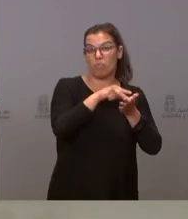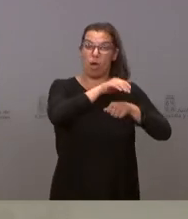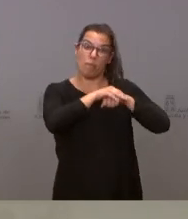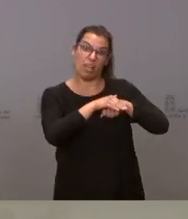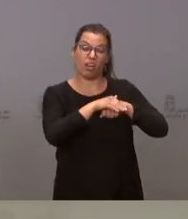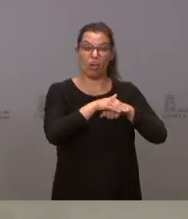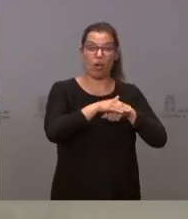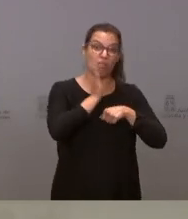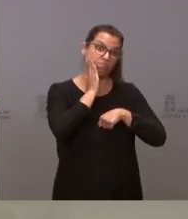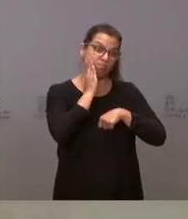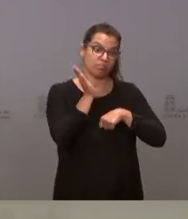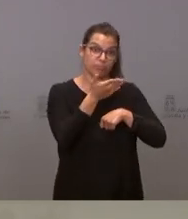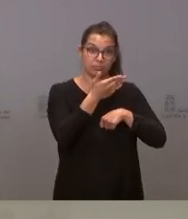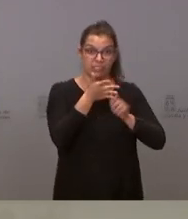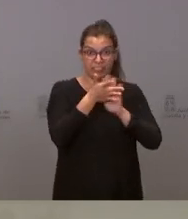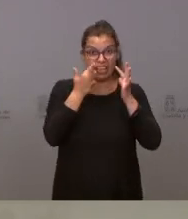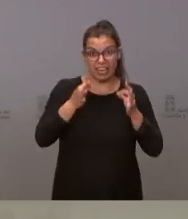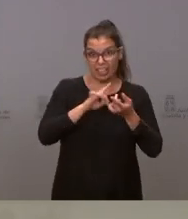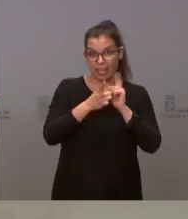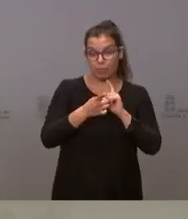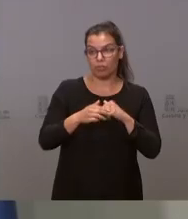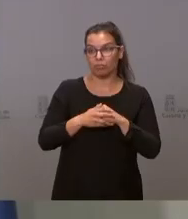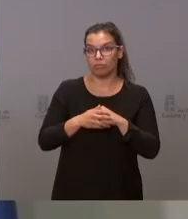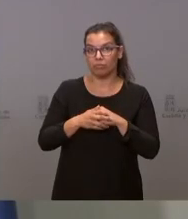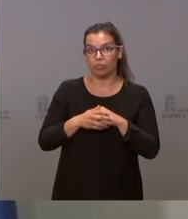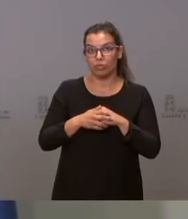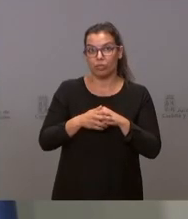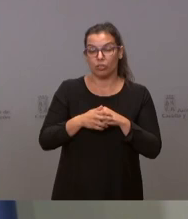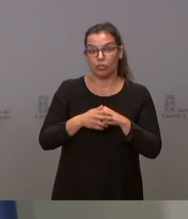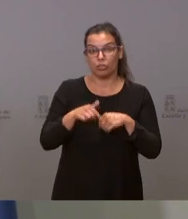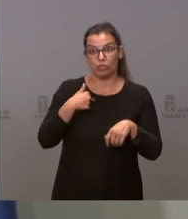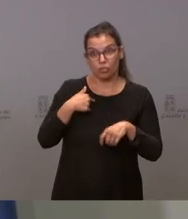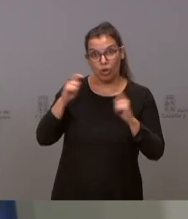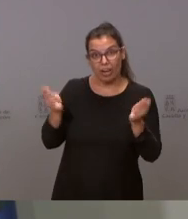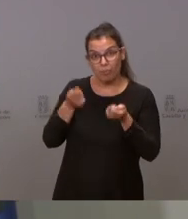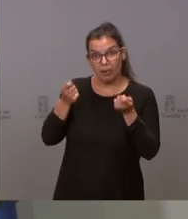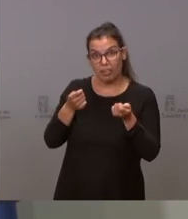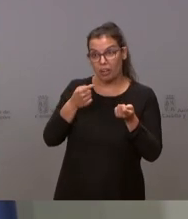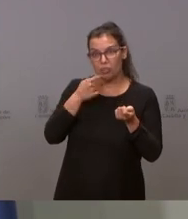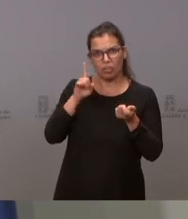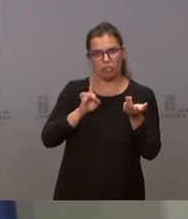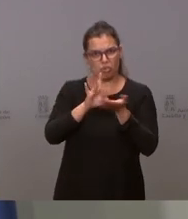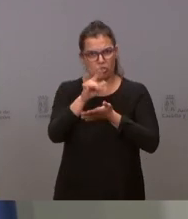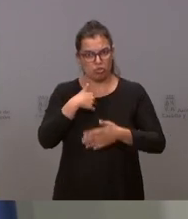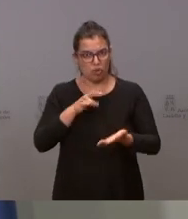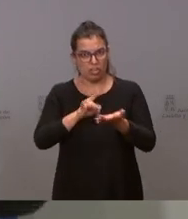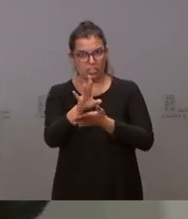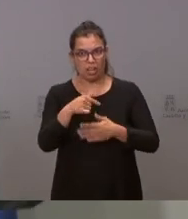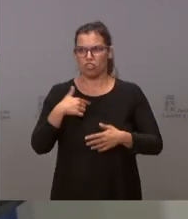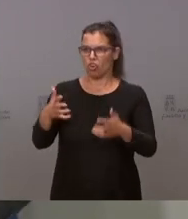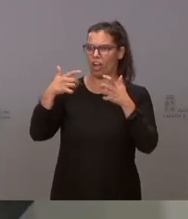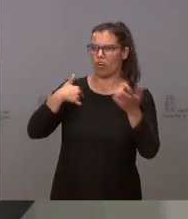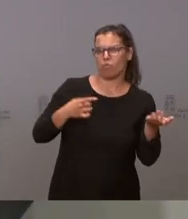cosas así. Por lo tanto, no hay demasiados cambios. Yo no he prometido echar a nadie, creo, en la campaña. No, yo, si me han oído ustedes,